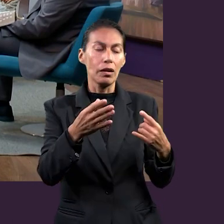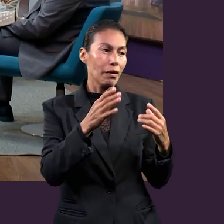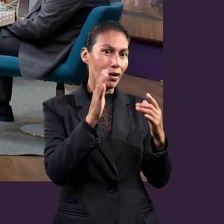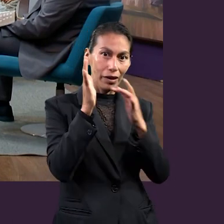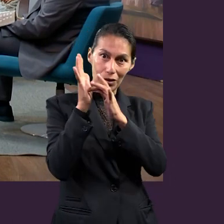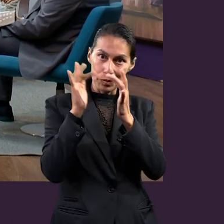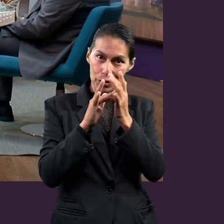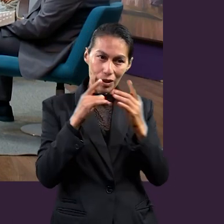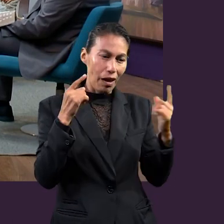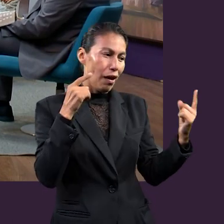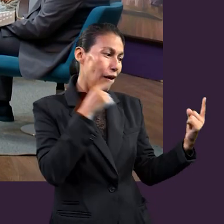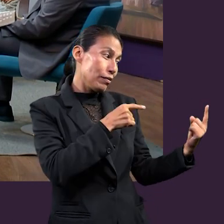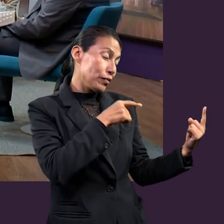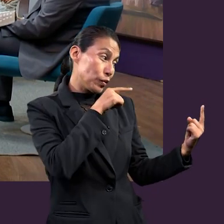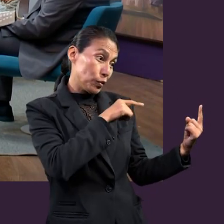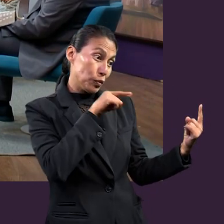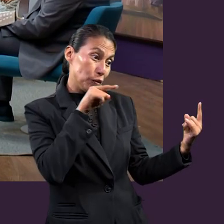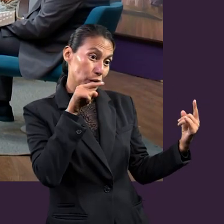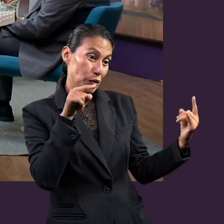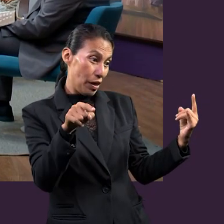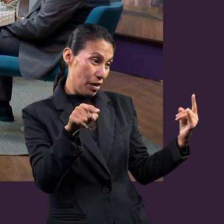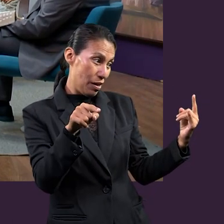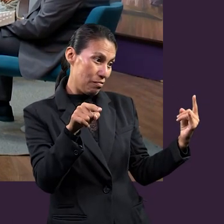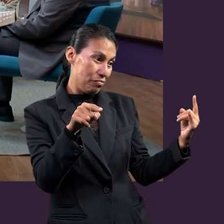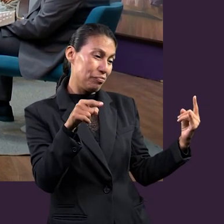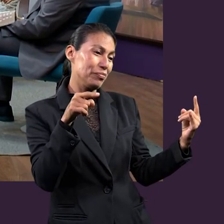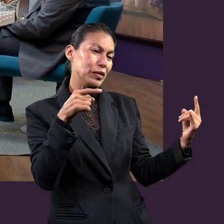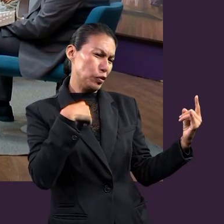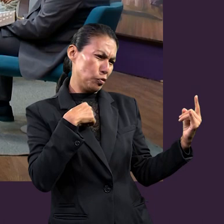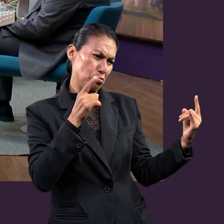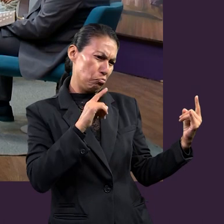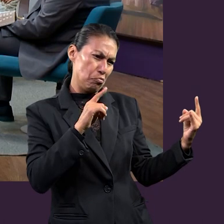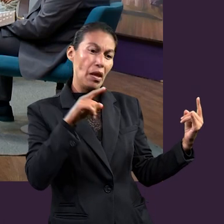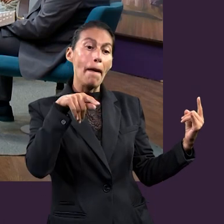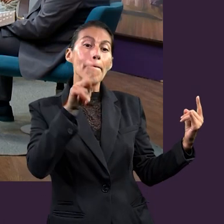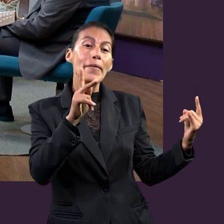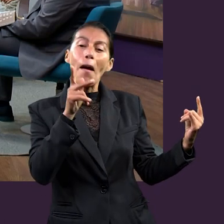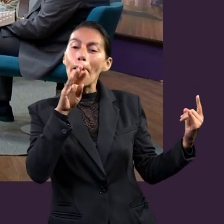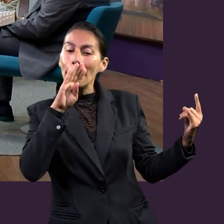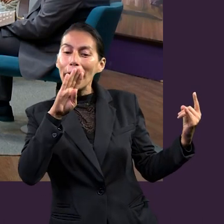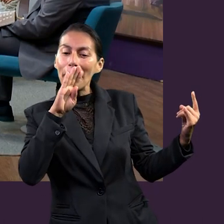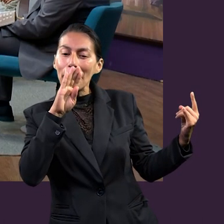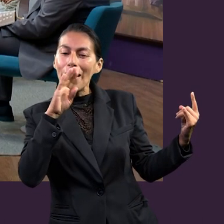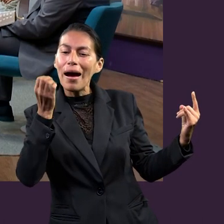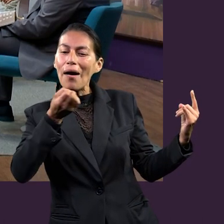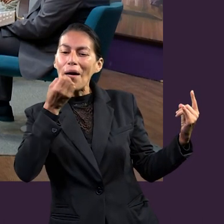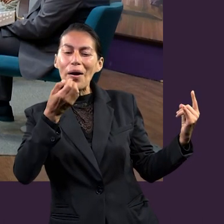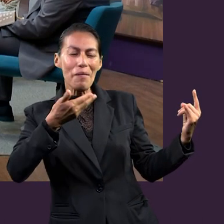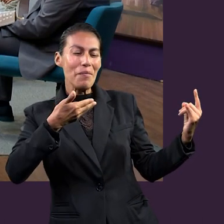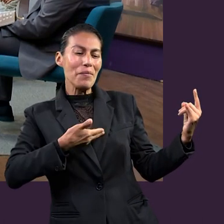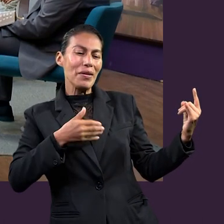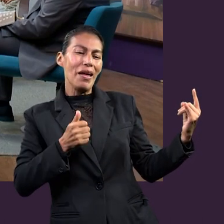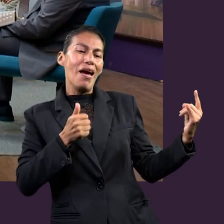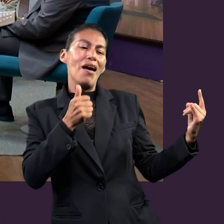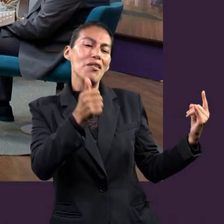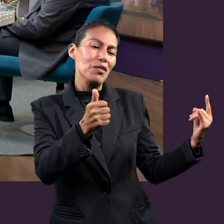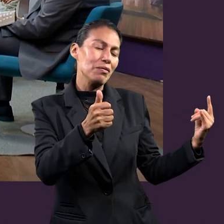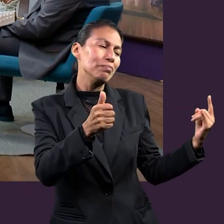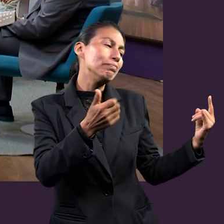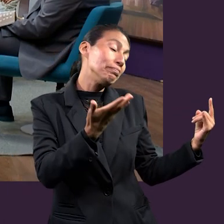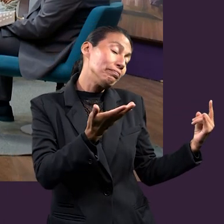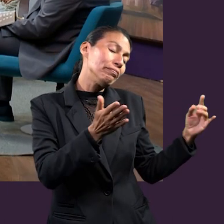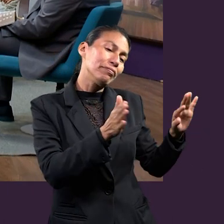que hazte un lado. Entonces, es importantísima esa oración intercesora. Ahora, hay un... Voy a mencionar un texto que